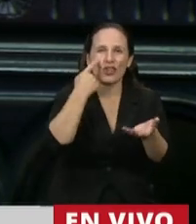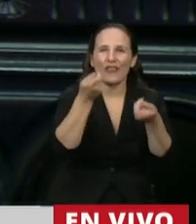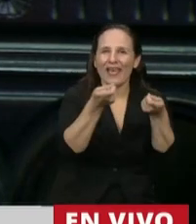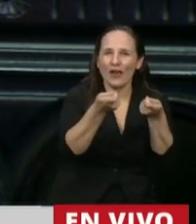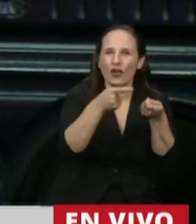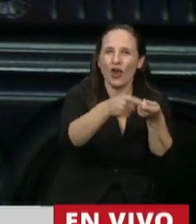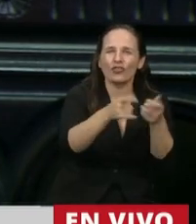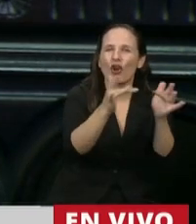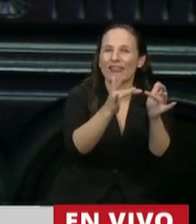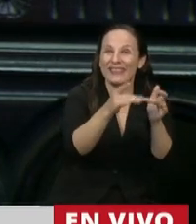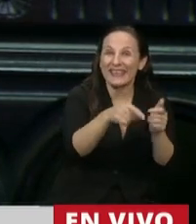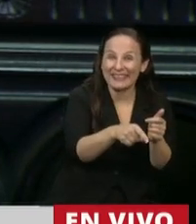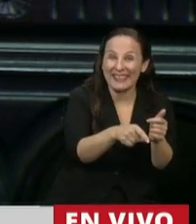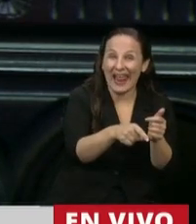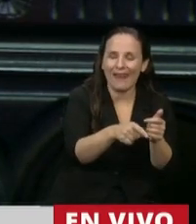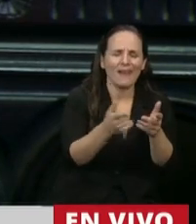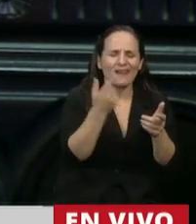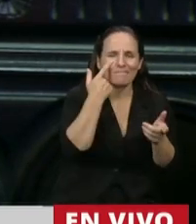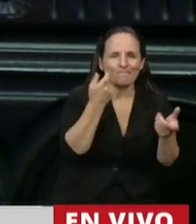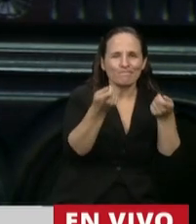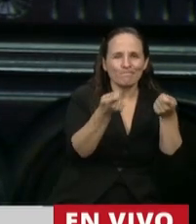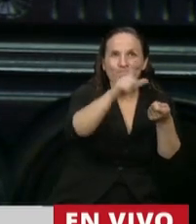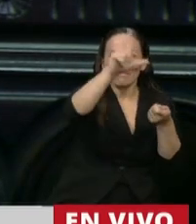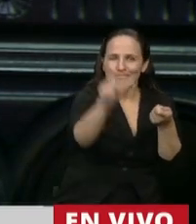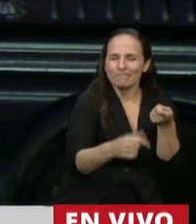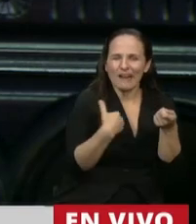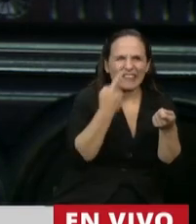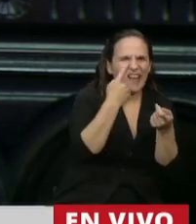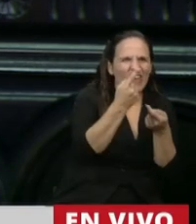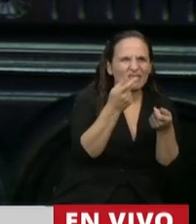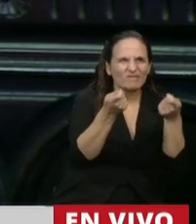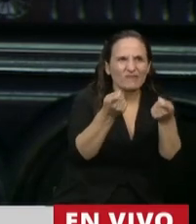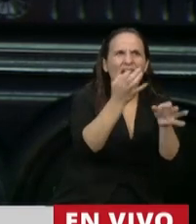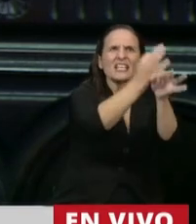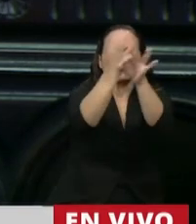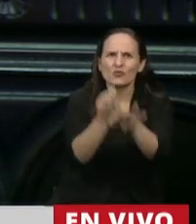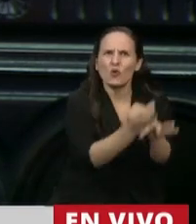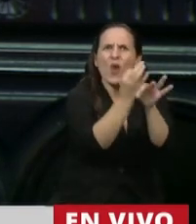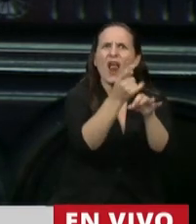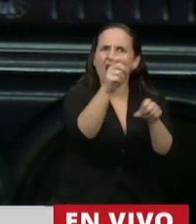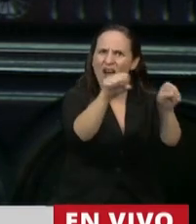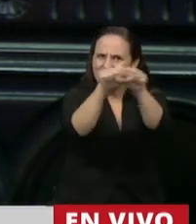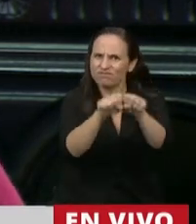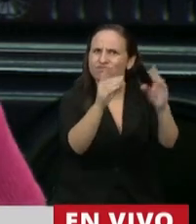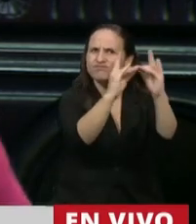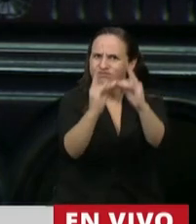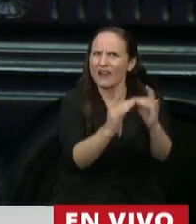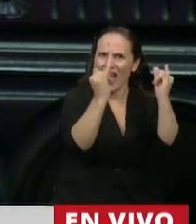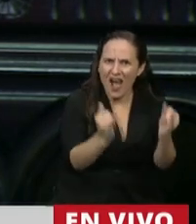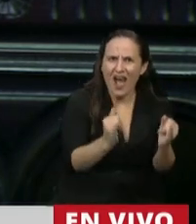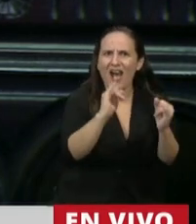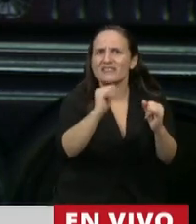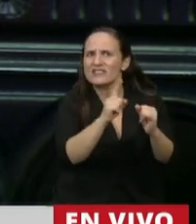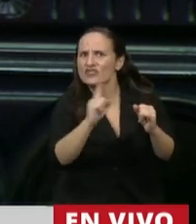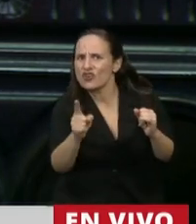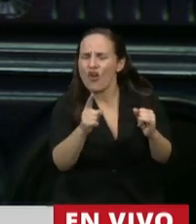digital es el que controla en todo el país que la conectividad en las escuelas siga estando activa y si hay dificultad